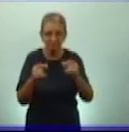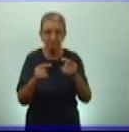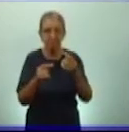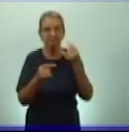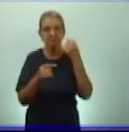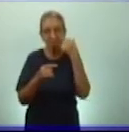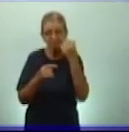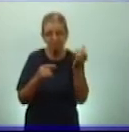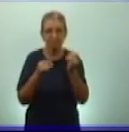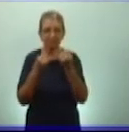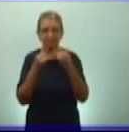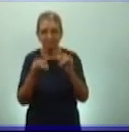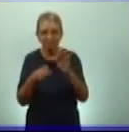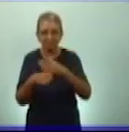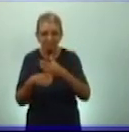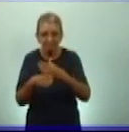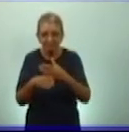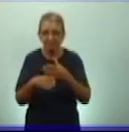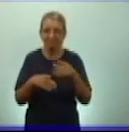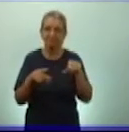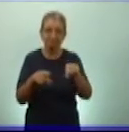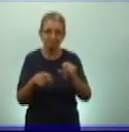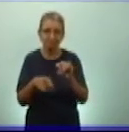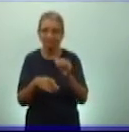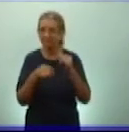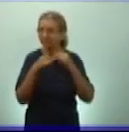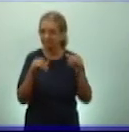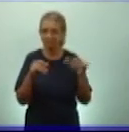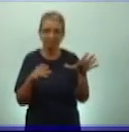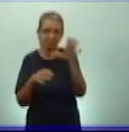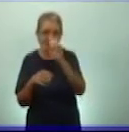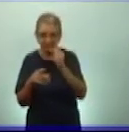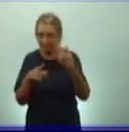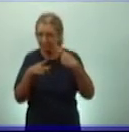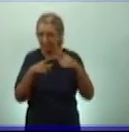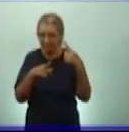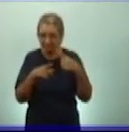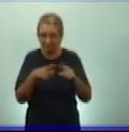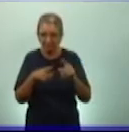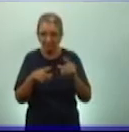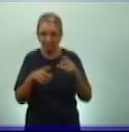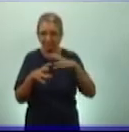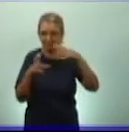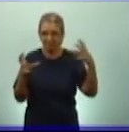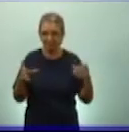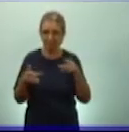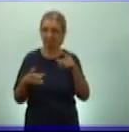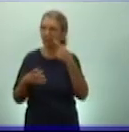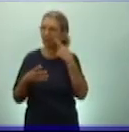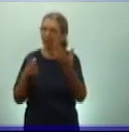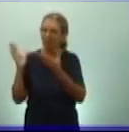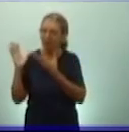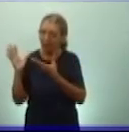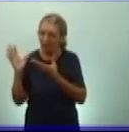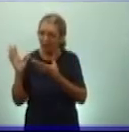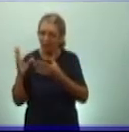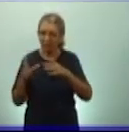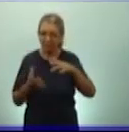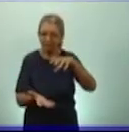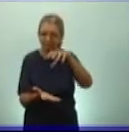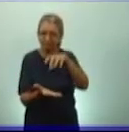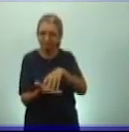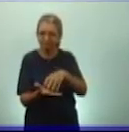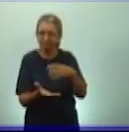le permitía también tener información de lo que estaba pasando en el imperio. Fíjense, les presento además una ruina de la ciudad de Machu Picchu, una de las